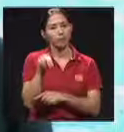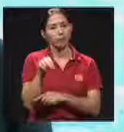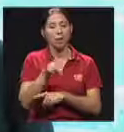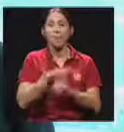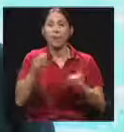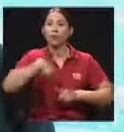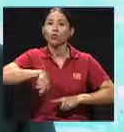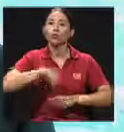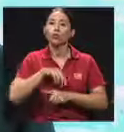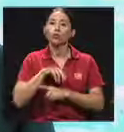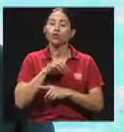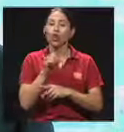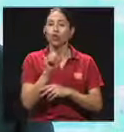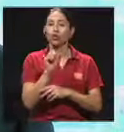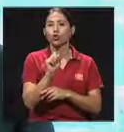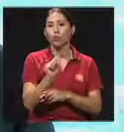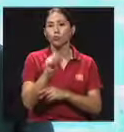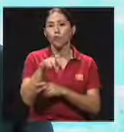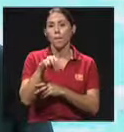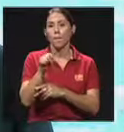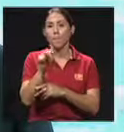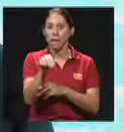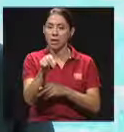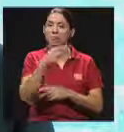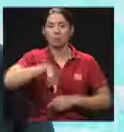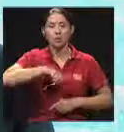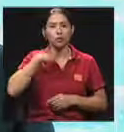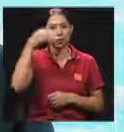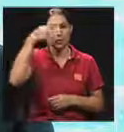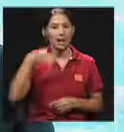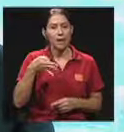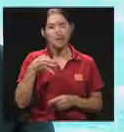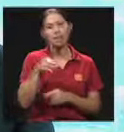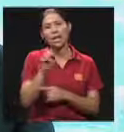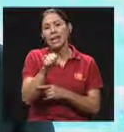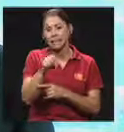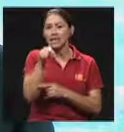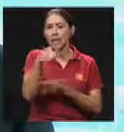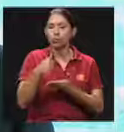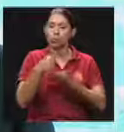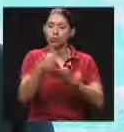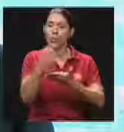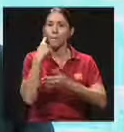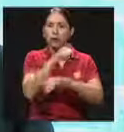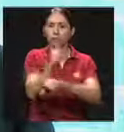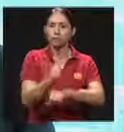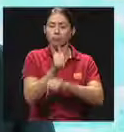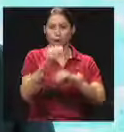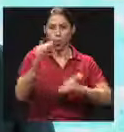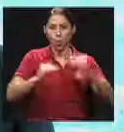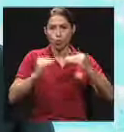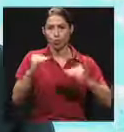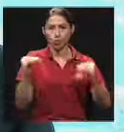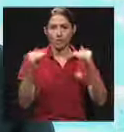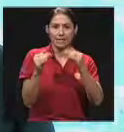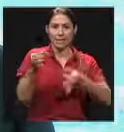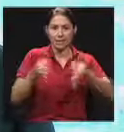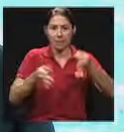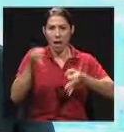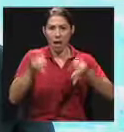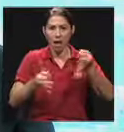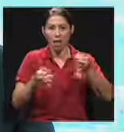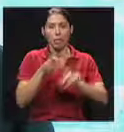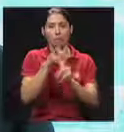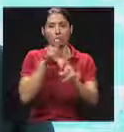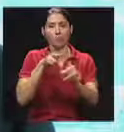nosotros en la superintendencia sí consideramos que es una medida que ayuda a establecer justicia desde el punto de vista